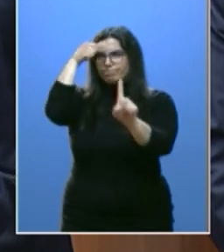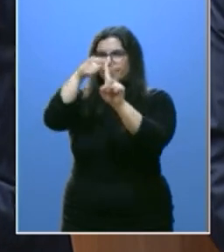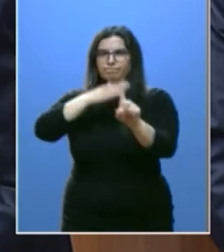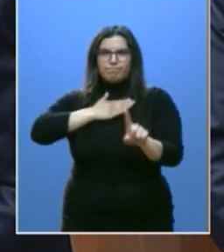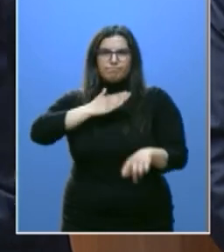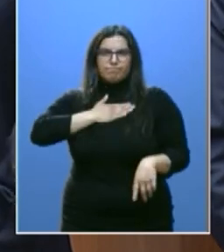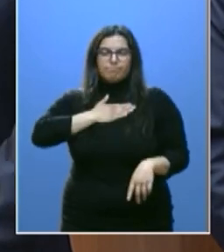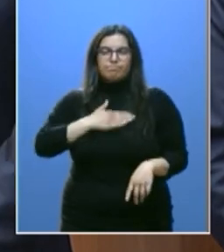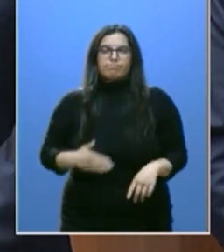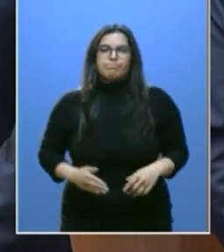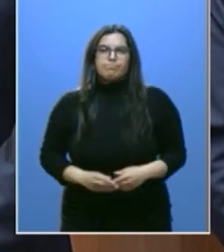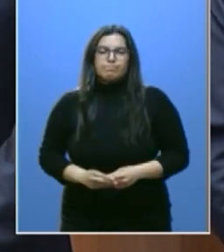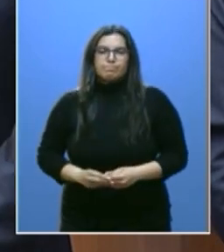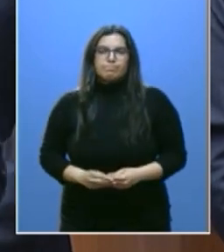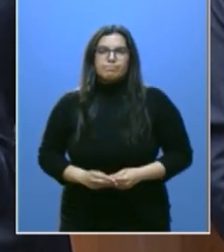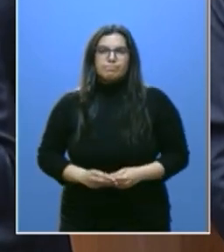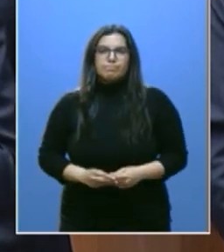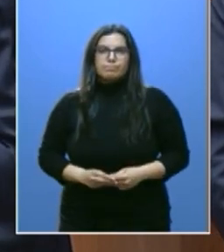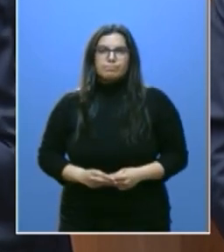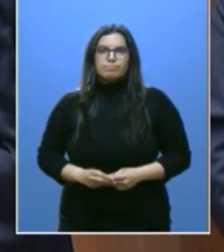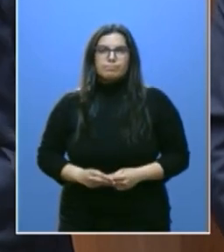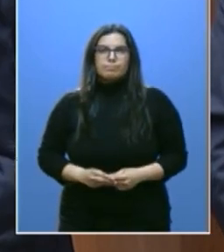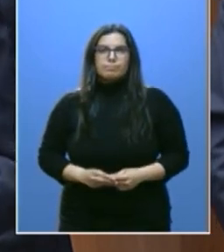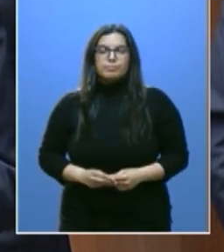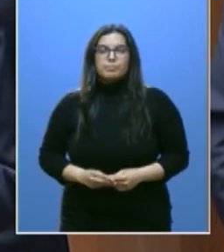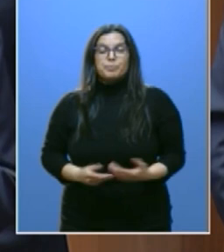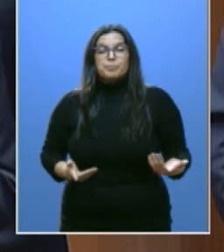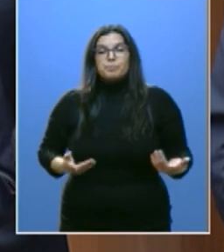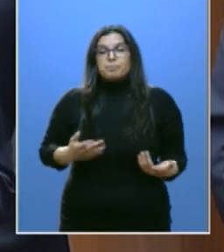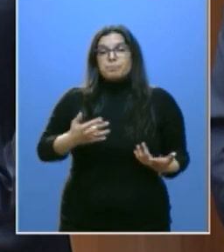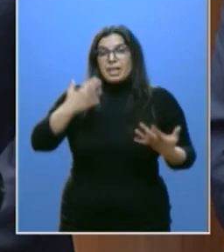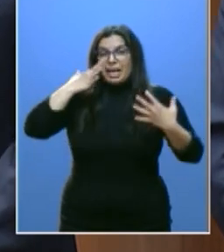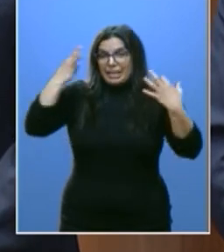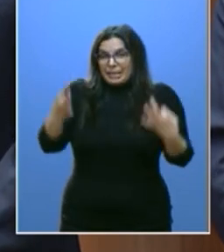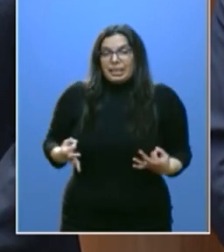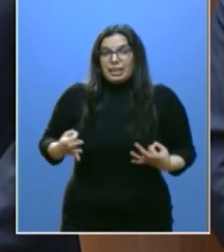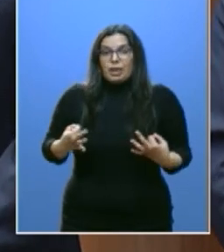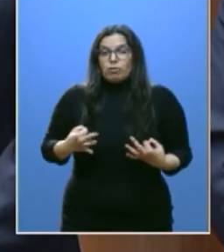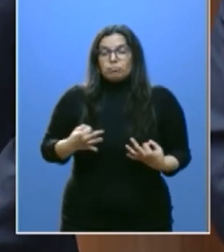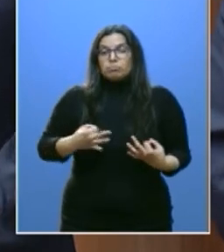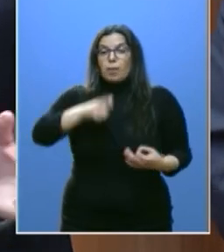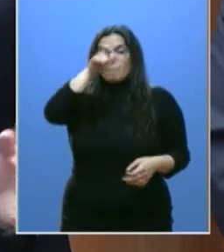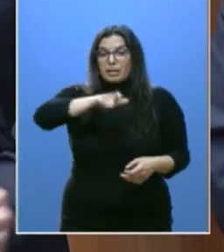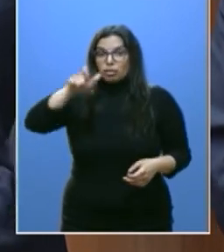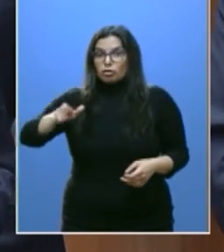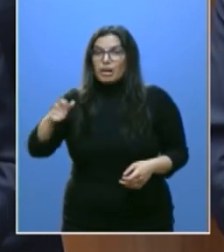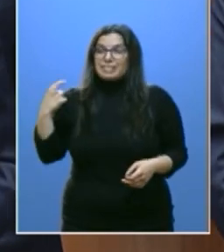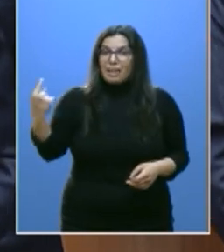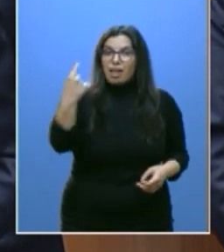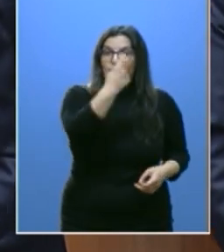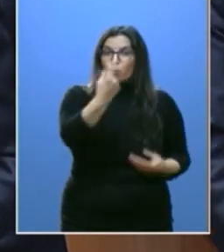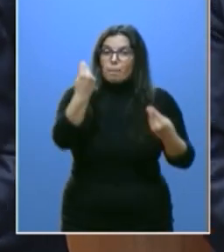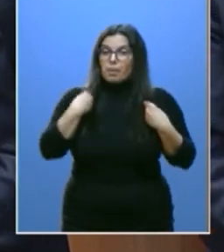y mi referente esencial. Creo profundamente en cada una de las personas que conforman nuestra